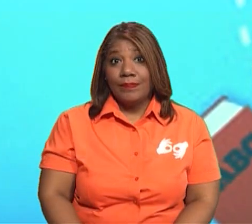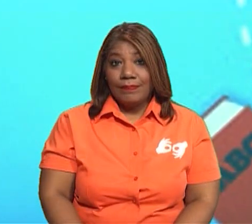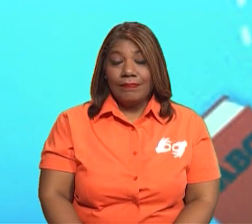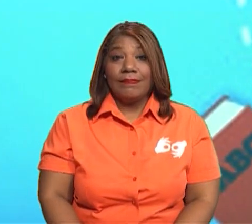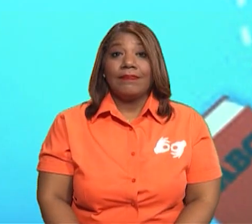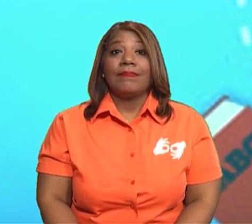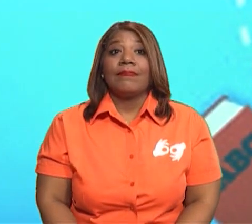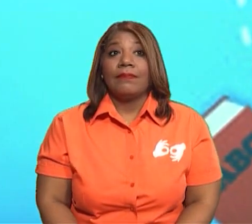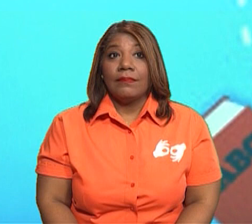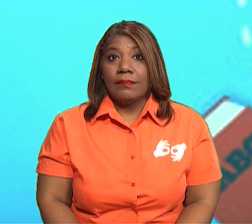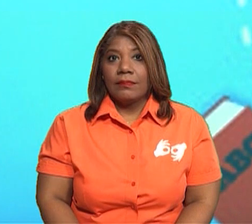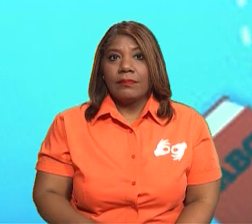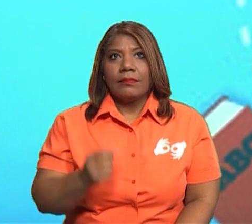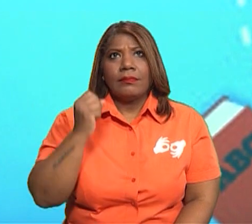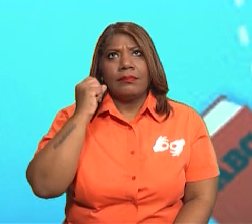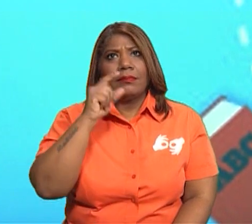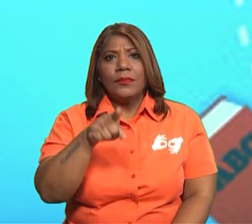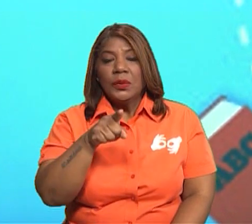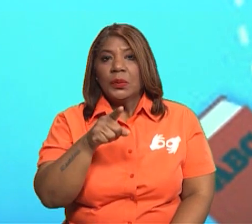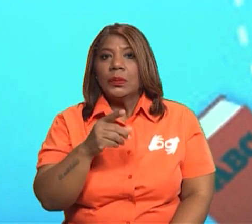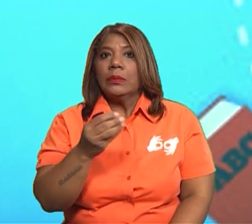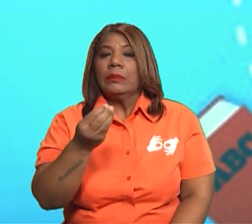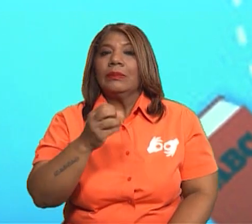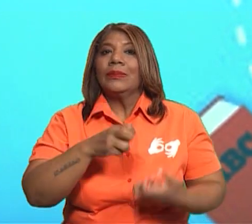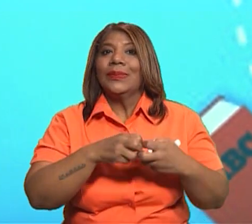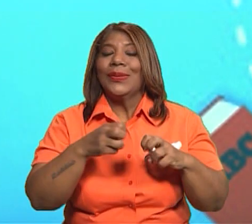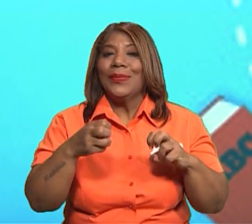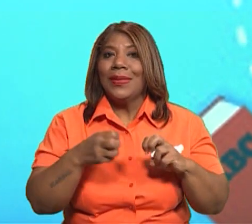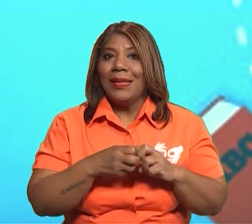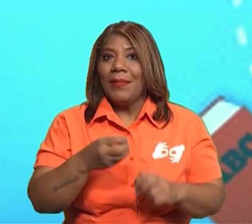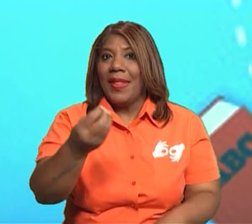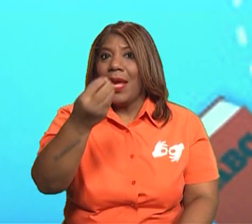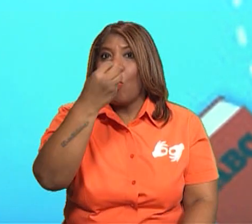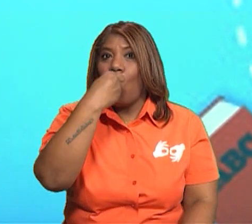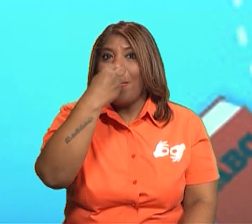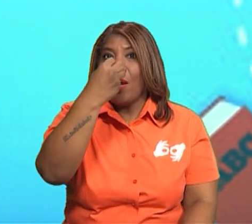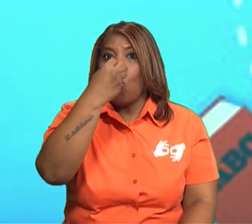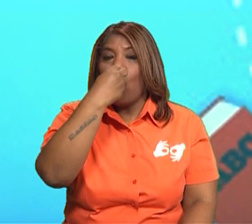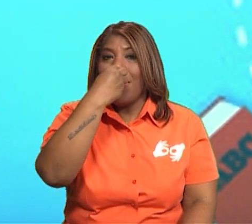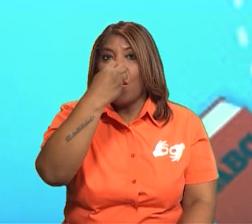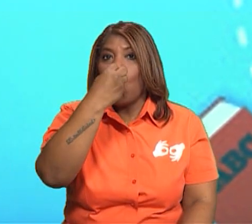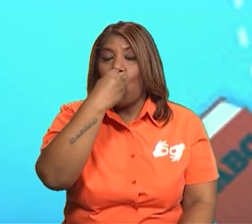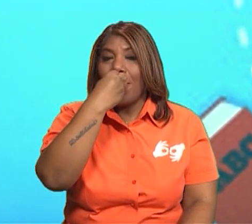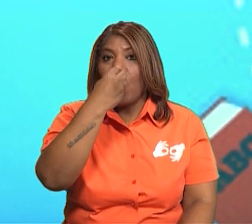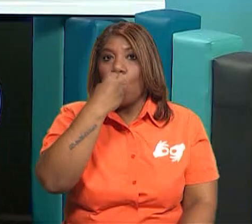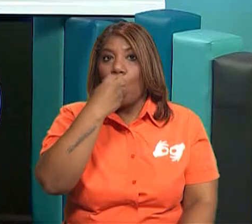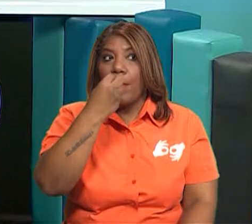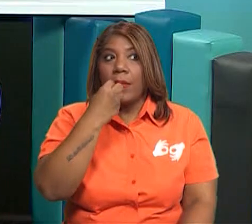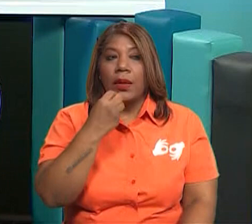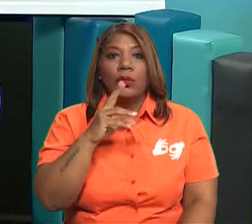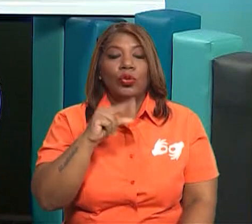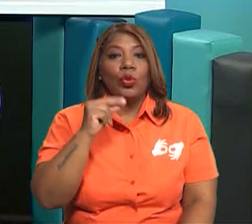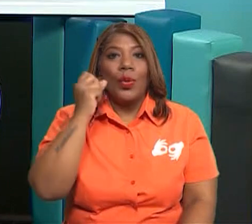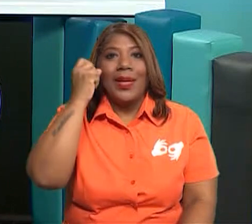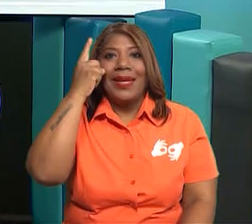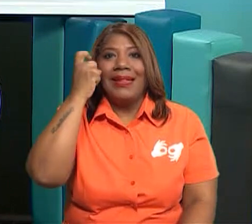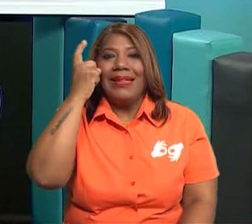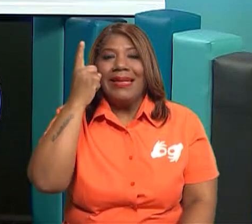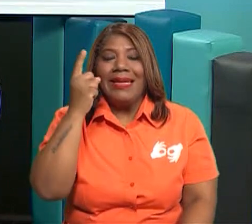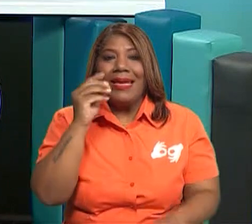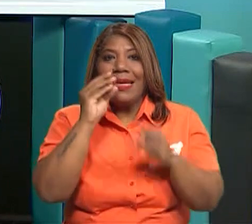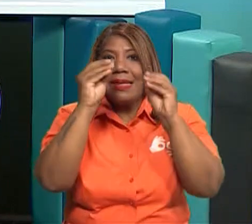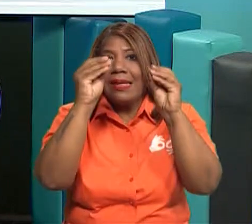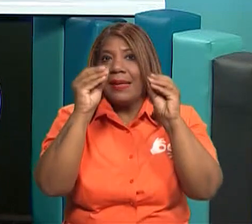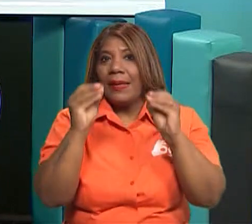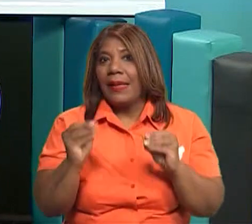no le entiendo a la maestra por mis clases virtuales. Es correcto, porque no te estás alimentando bien. Por